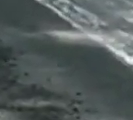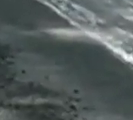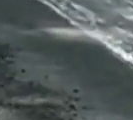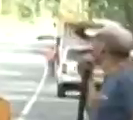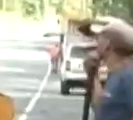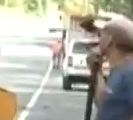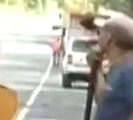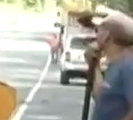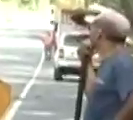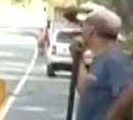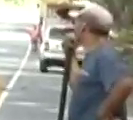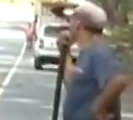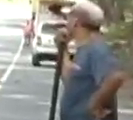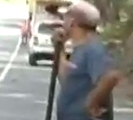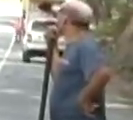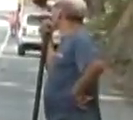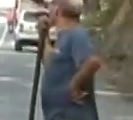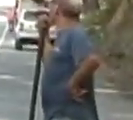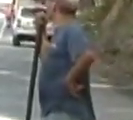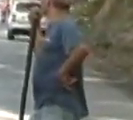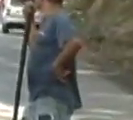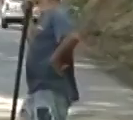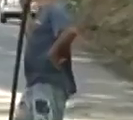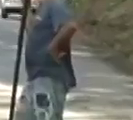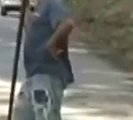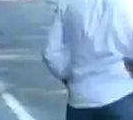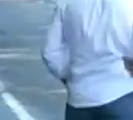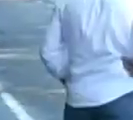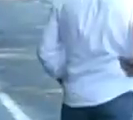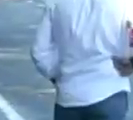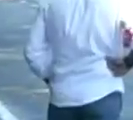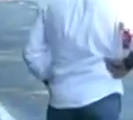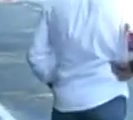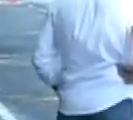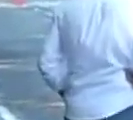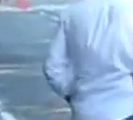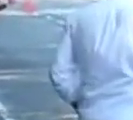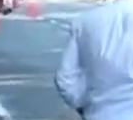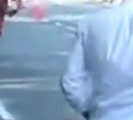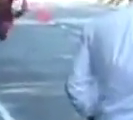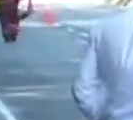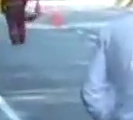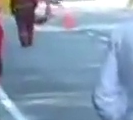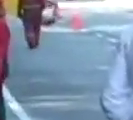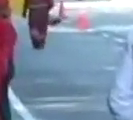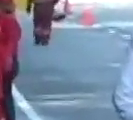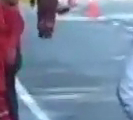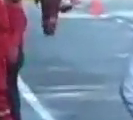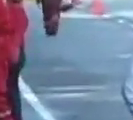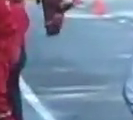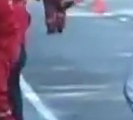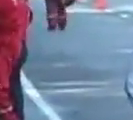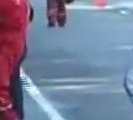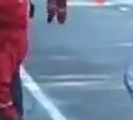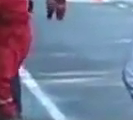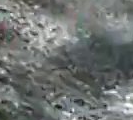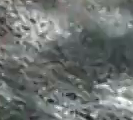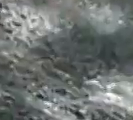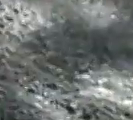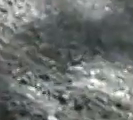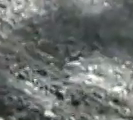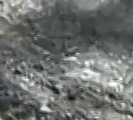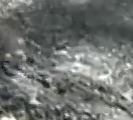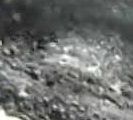con este trabajo que usted nos ha encomendado hay una gran va a darse una gran movilidad en nuestro territorio producto del